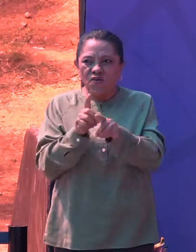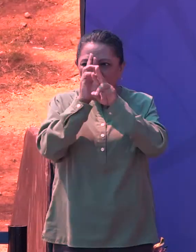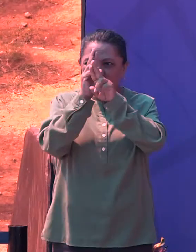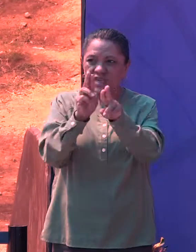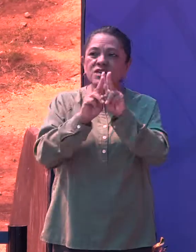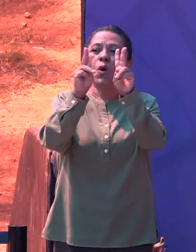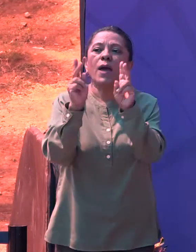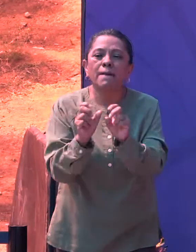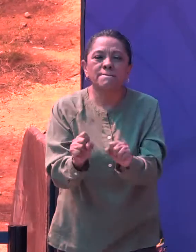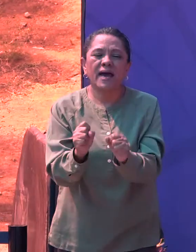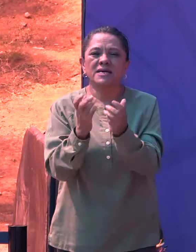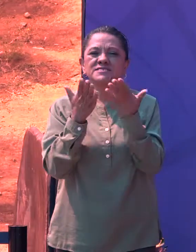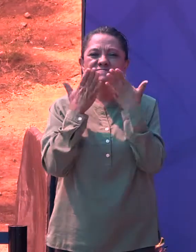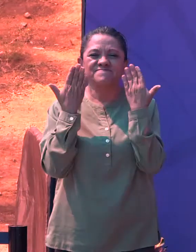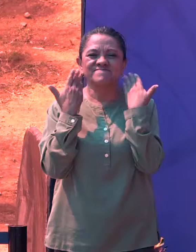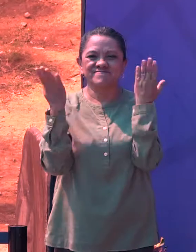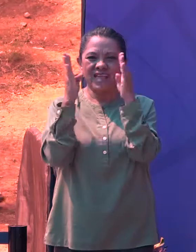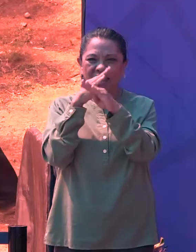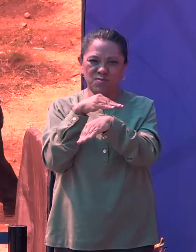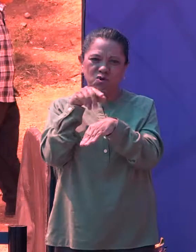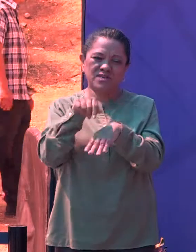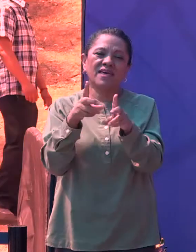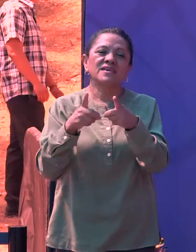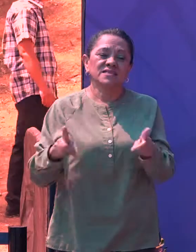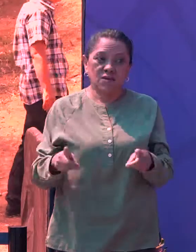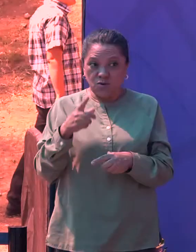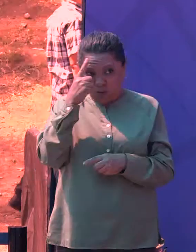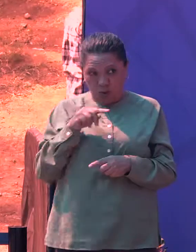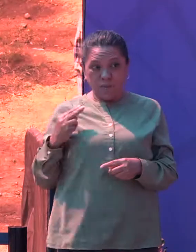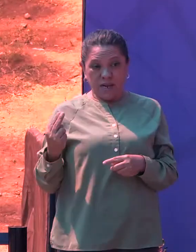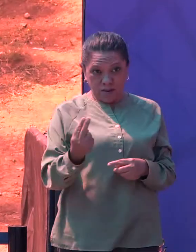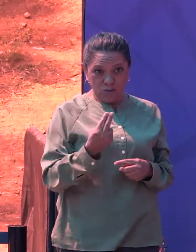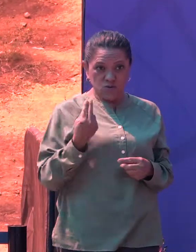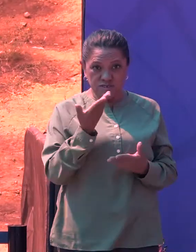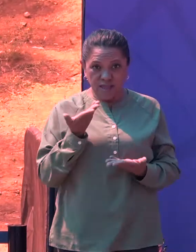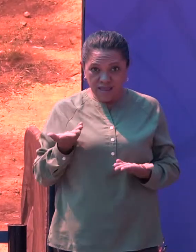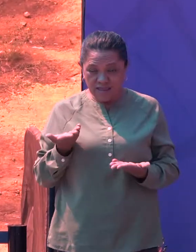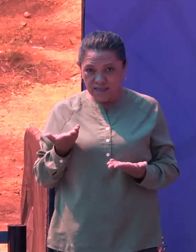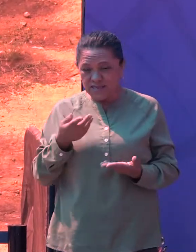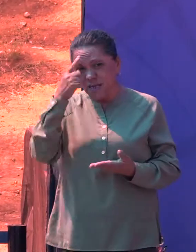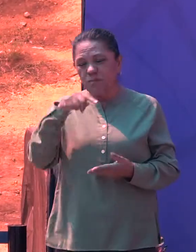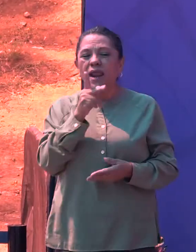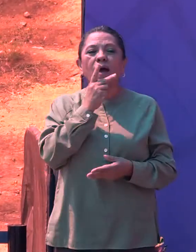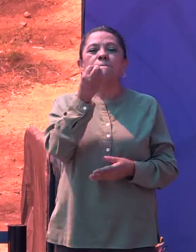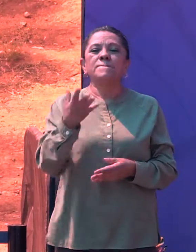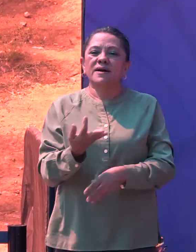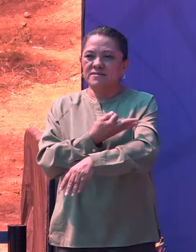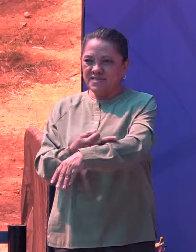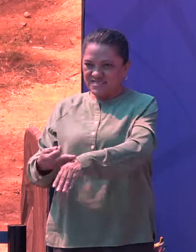paz, en armonía y en desarrollo. Para ustedes y para los padres de familia.